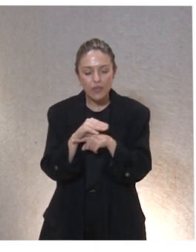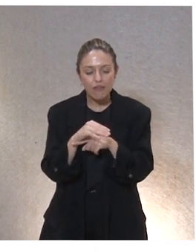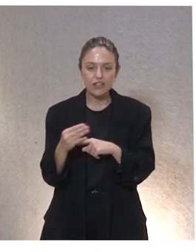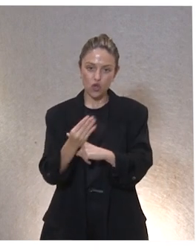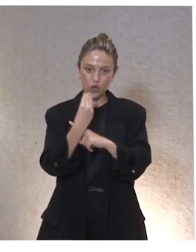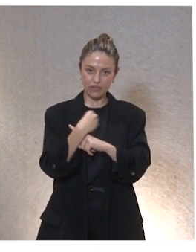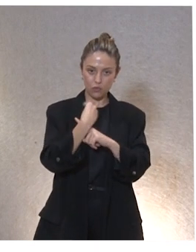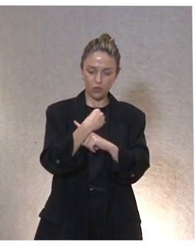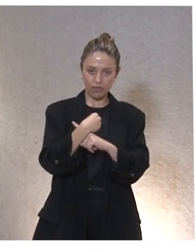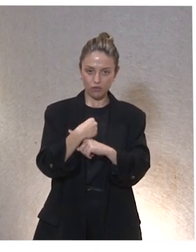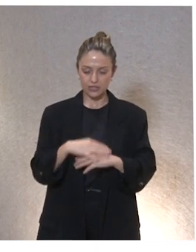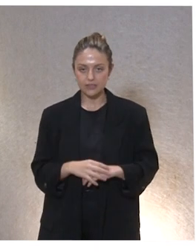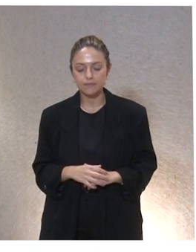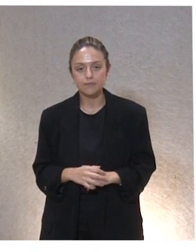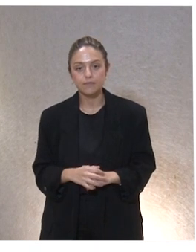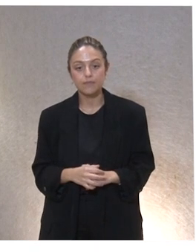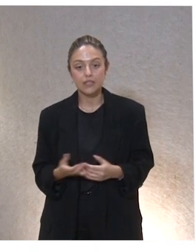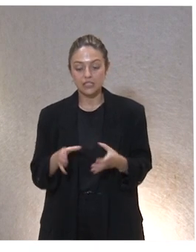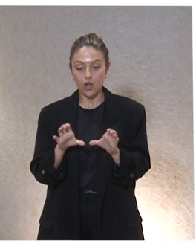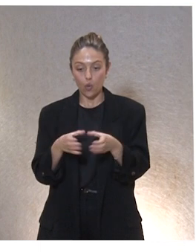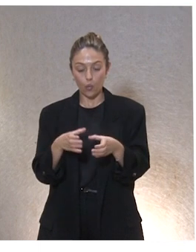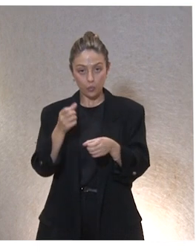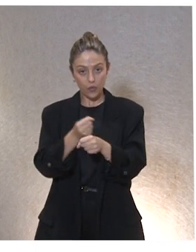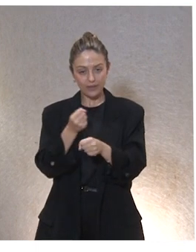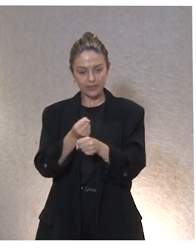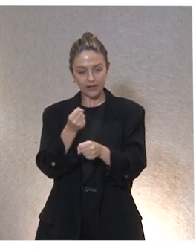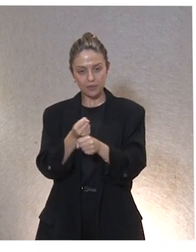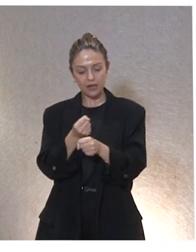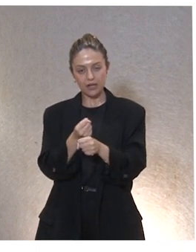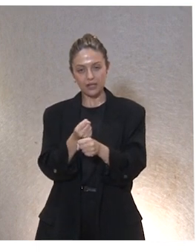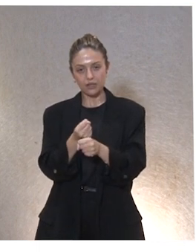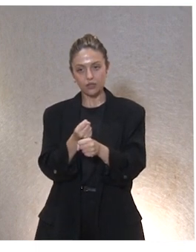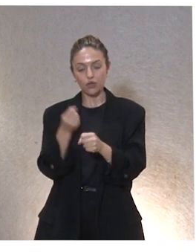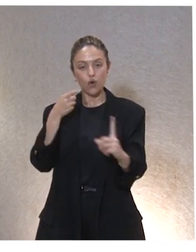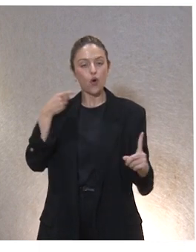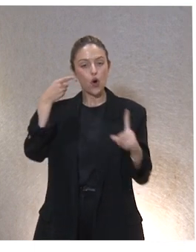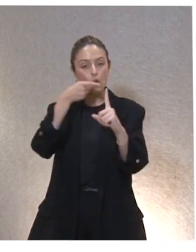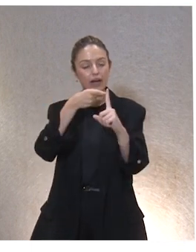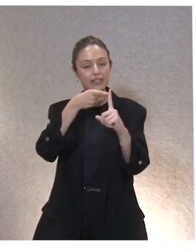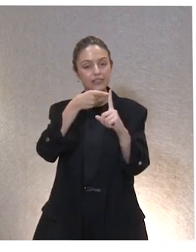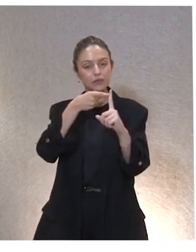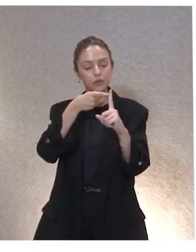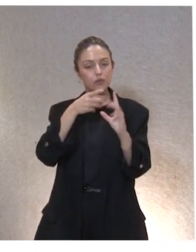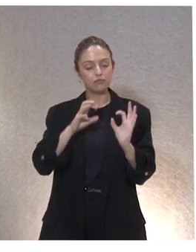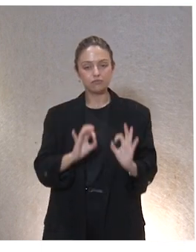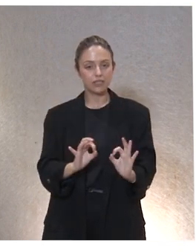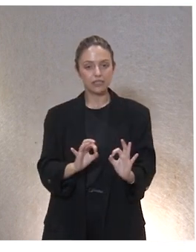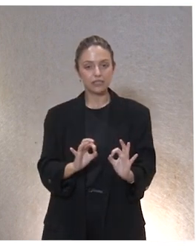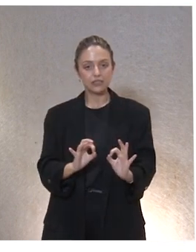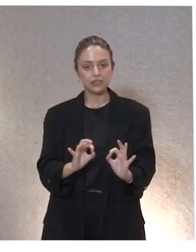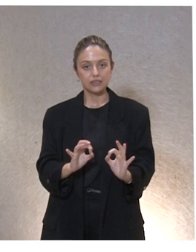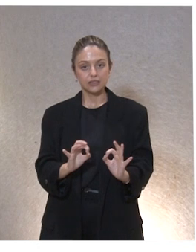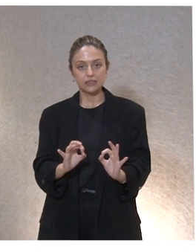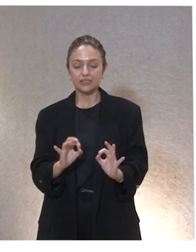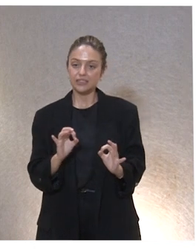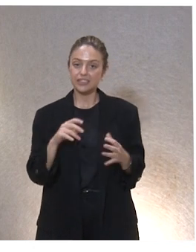decía Javier este es el equipo de trabajo y nuestra meta era esa o sea hacer la mejor